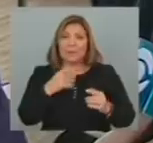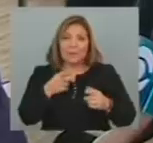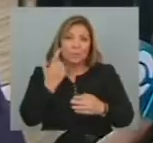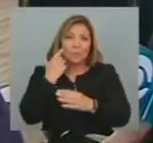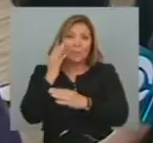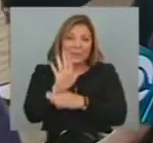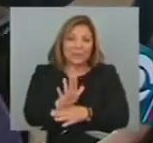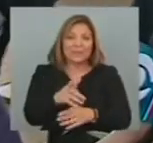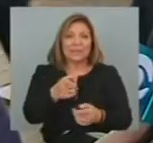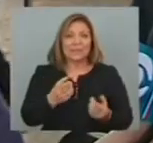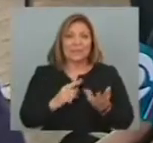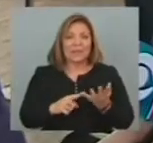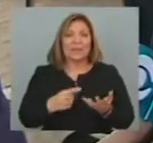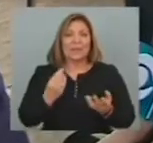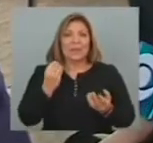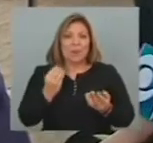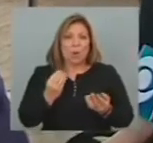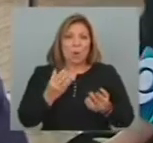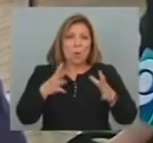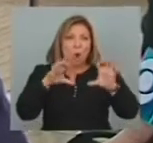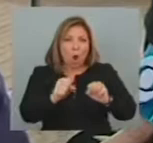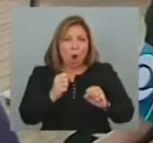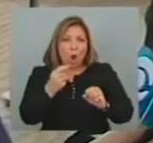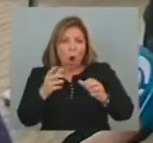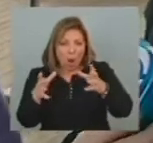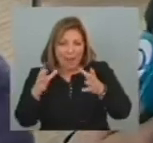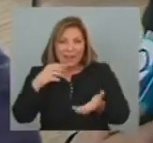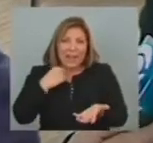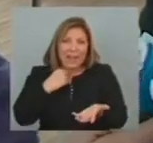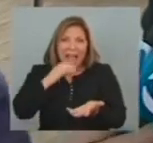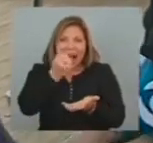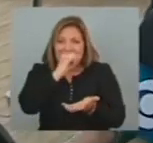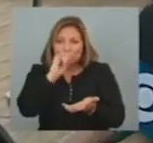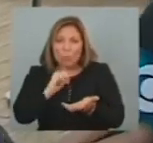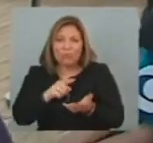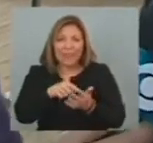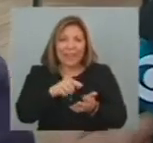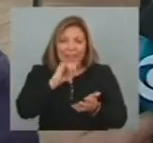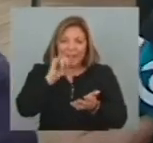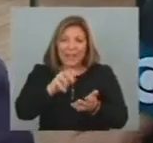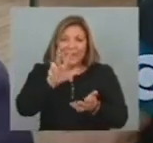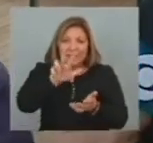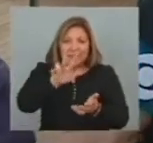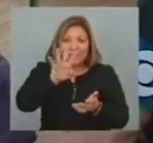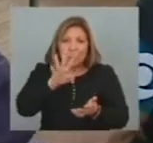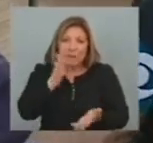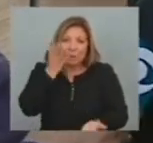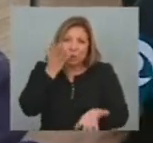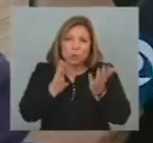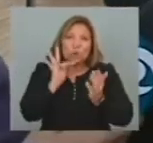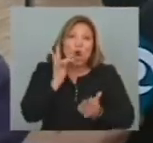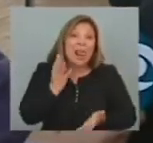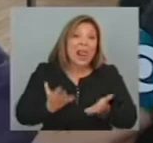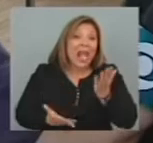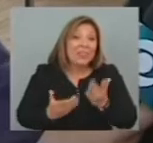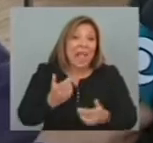Lo que es el rescate El secuestro Para que no vayan Al aire 34 toneladas De azufre